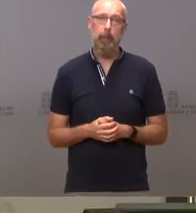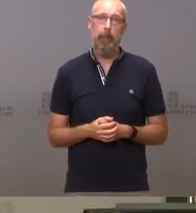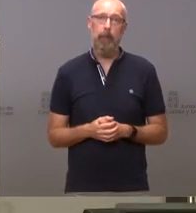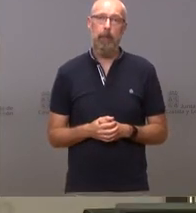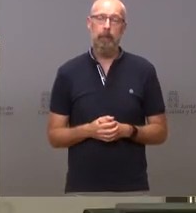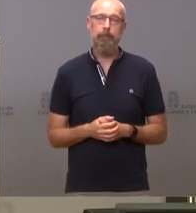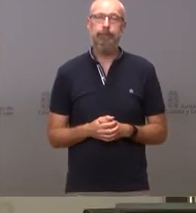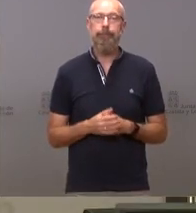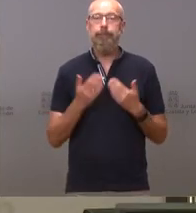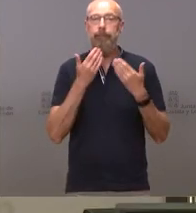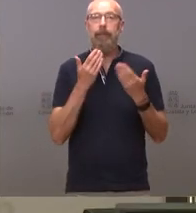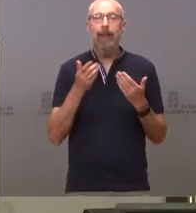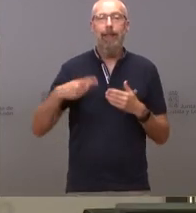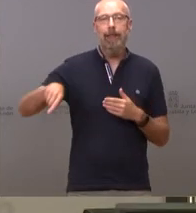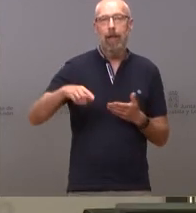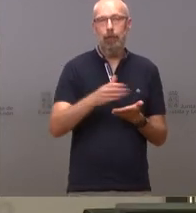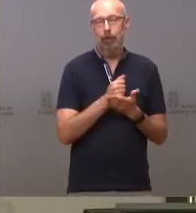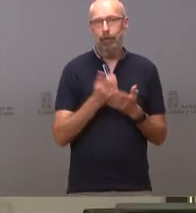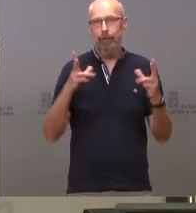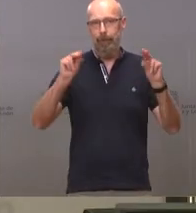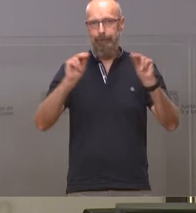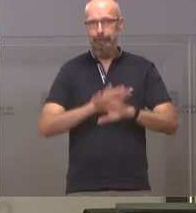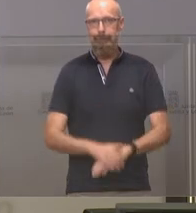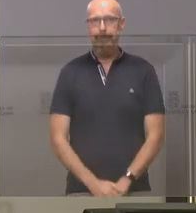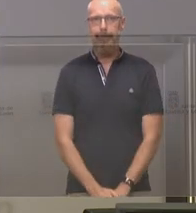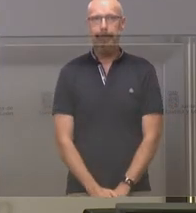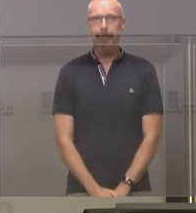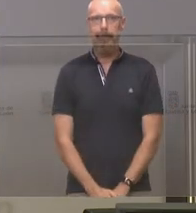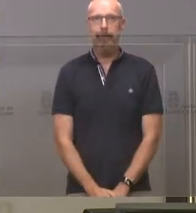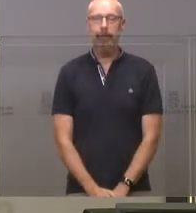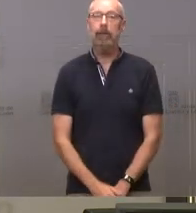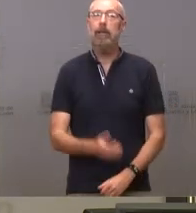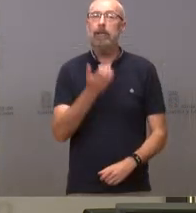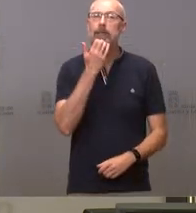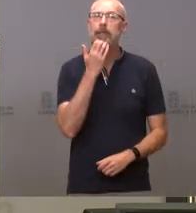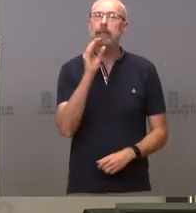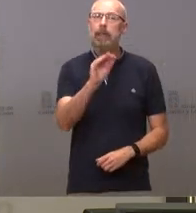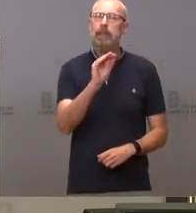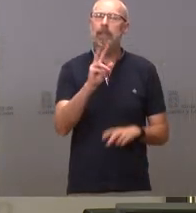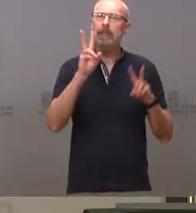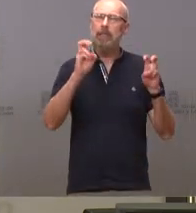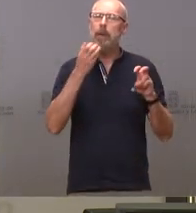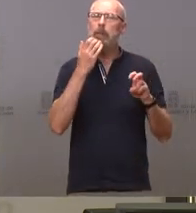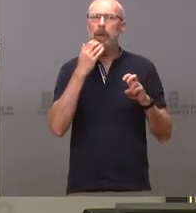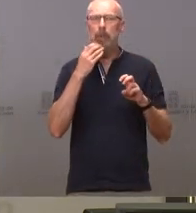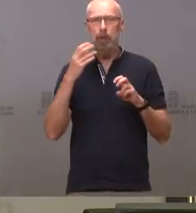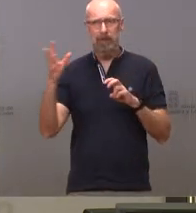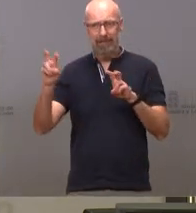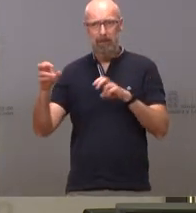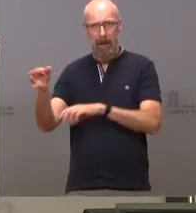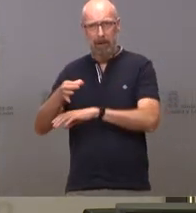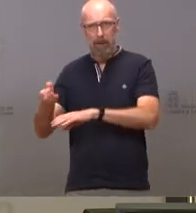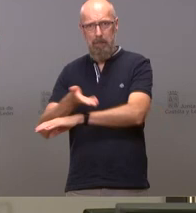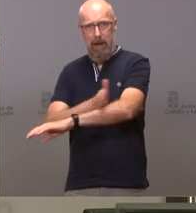Gracias a todos hemos terminado aquí ¿Si hay alguna novedad respecto al macrobrote de Mallorca del efecto en Castilla y León